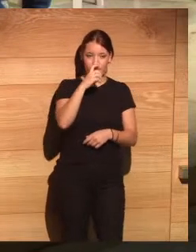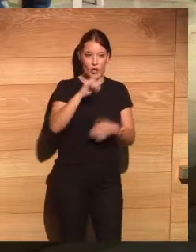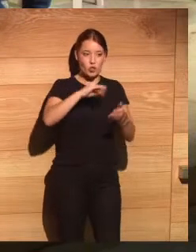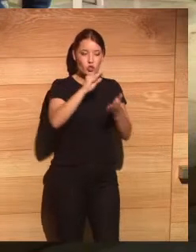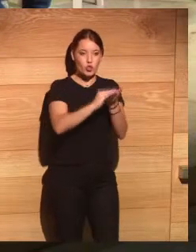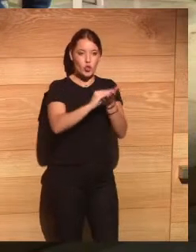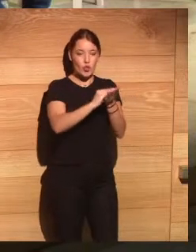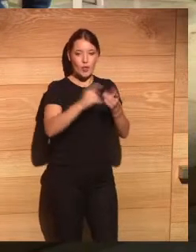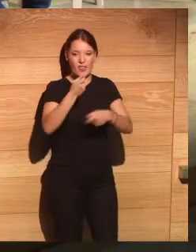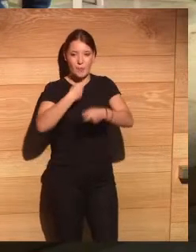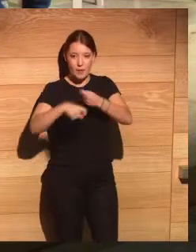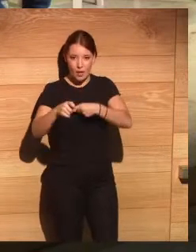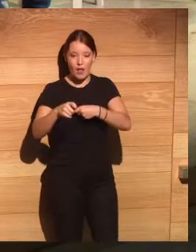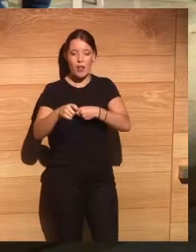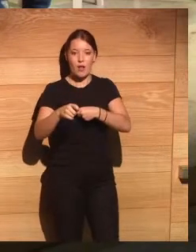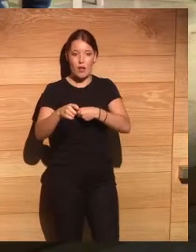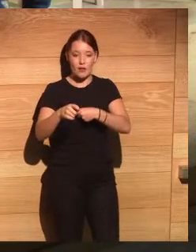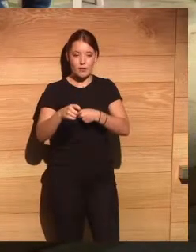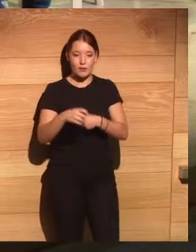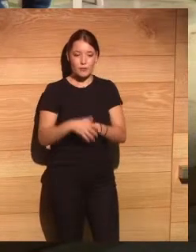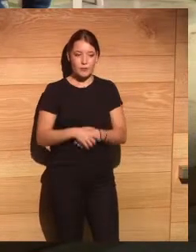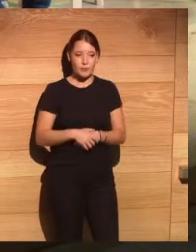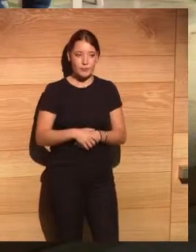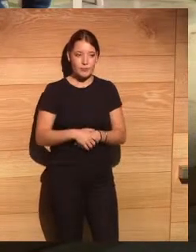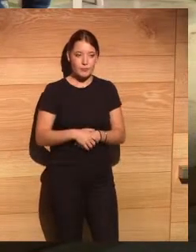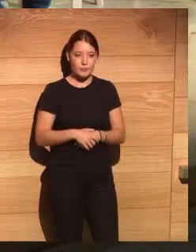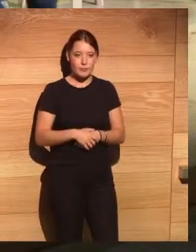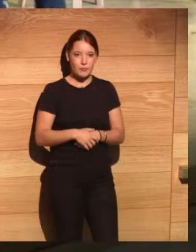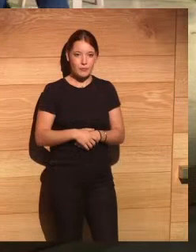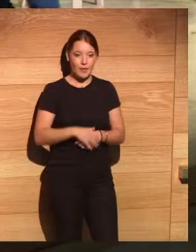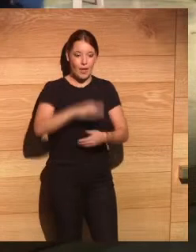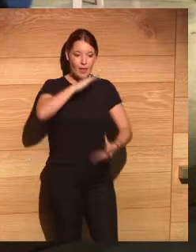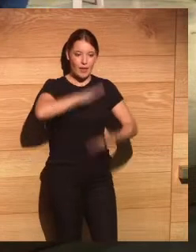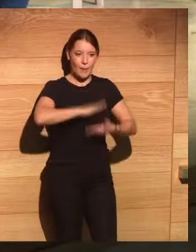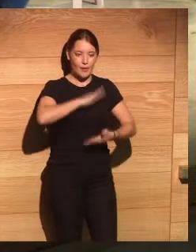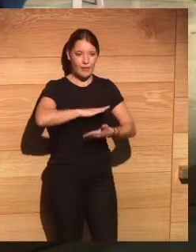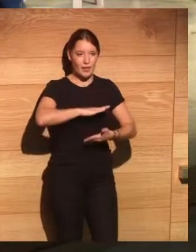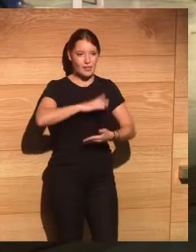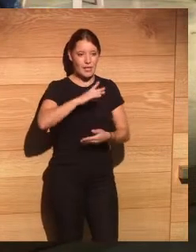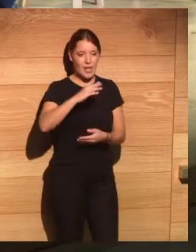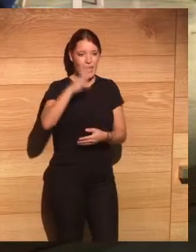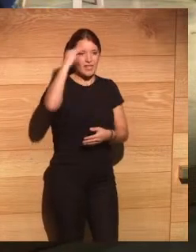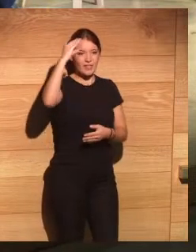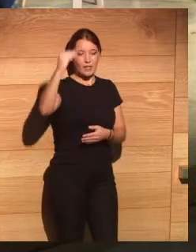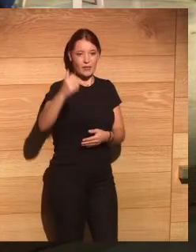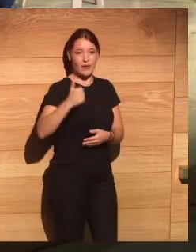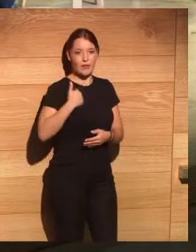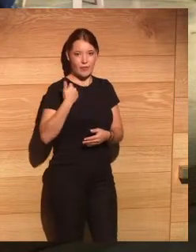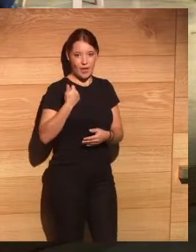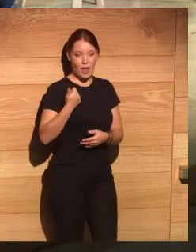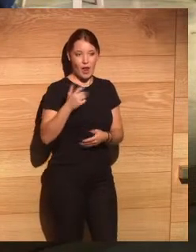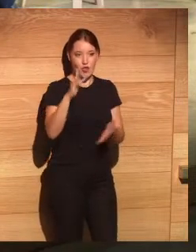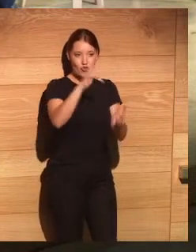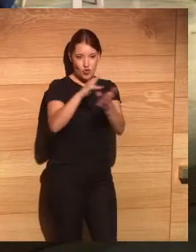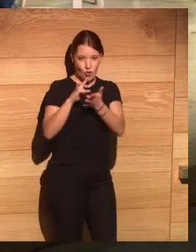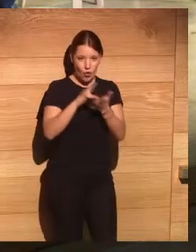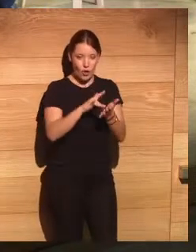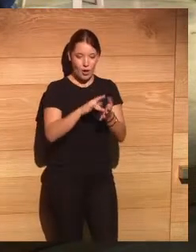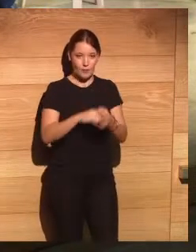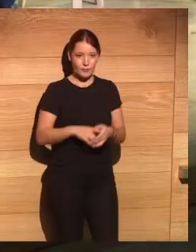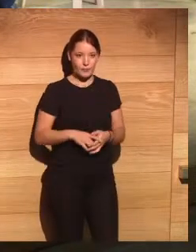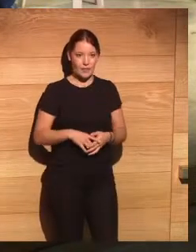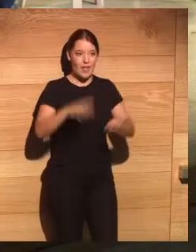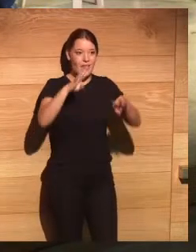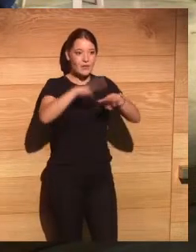se acordaron vinieron las capacidades de la inteligencia artificial se extendió la red